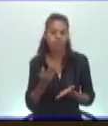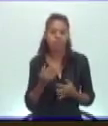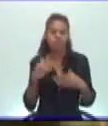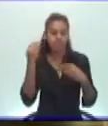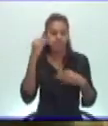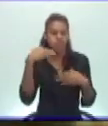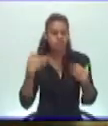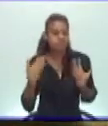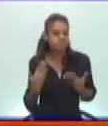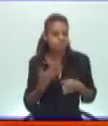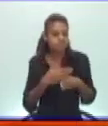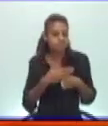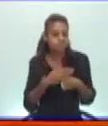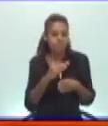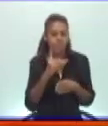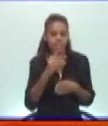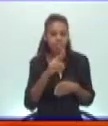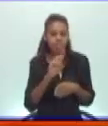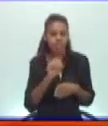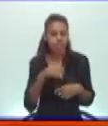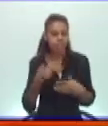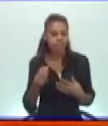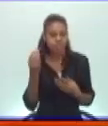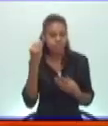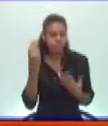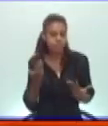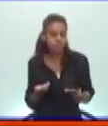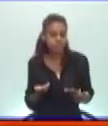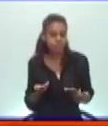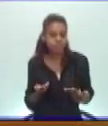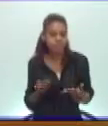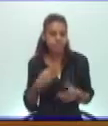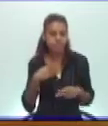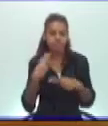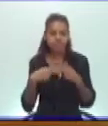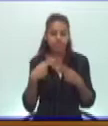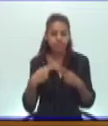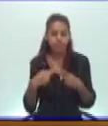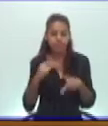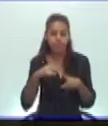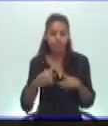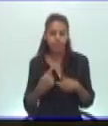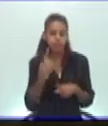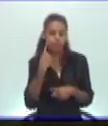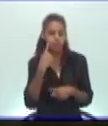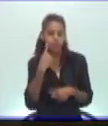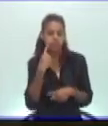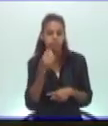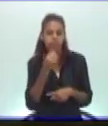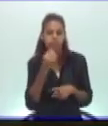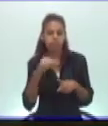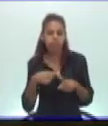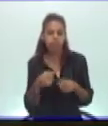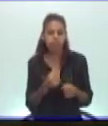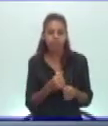droga, sabes qué efectos tienen sobre tu organismo, conoces por qué crean adicción.